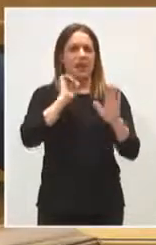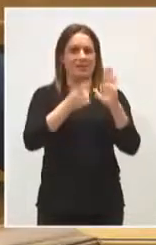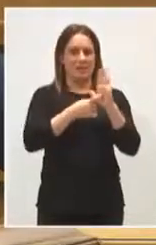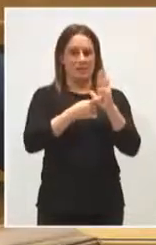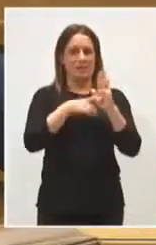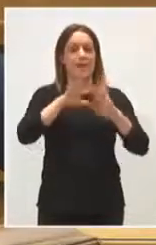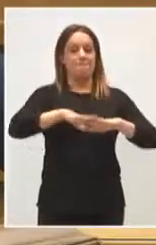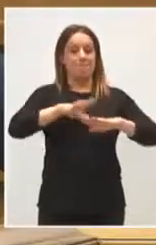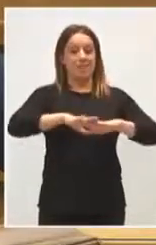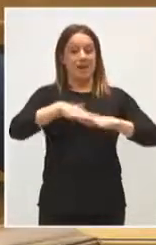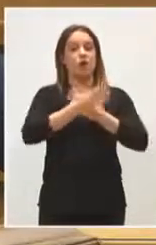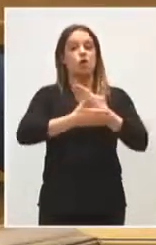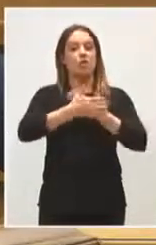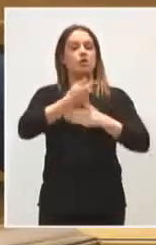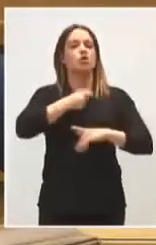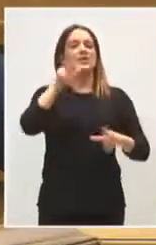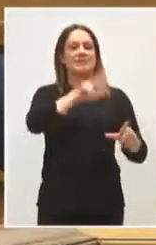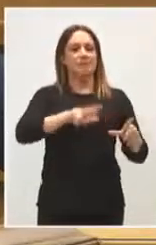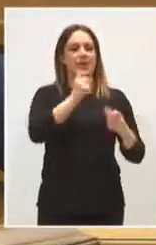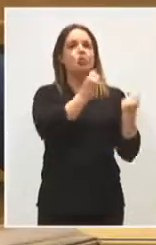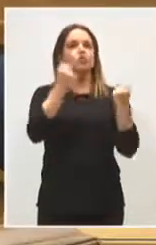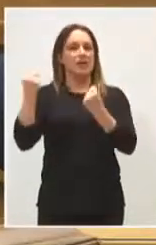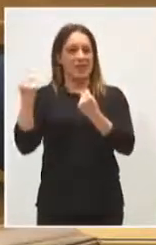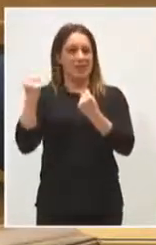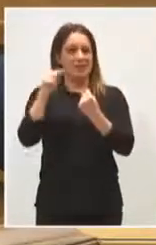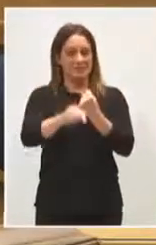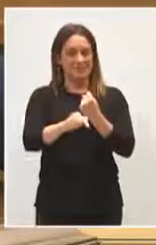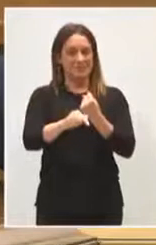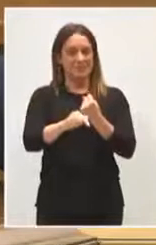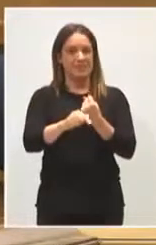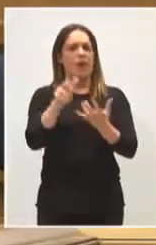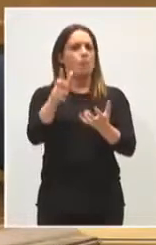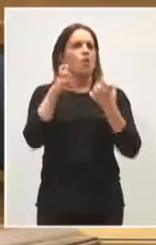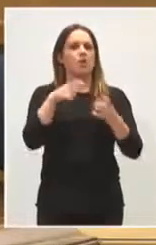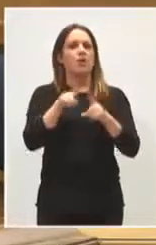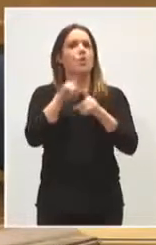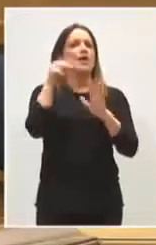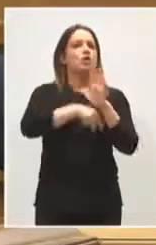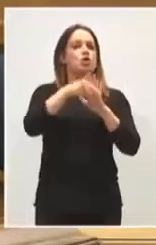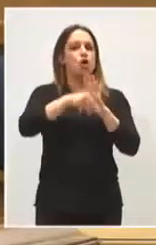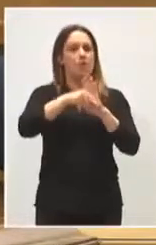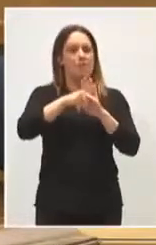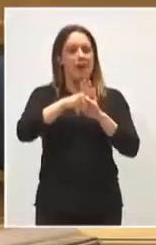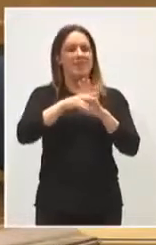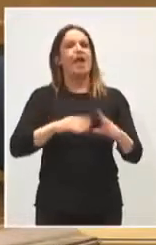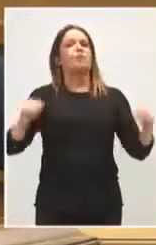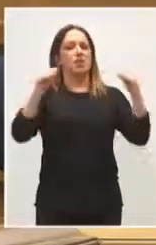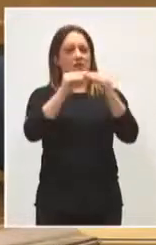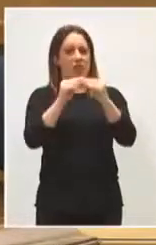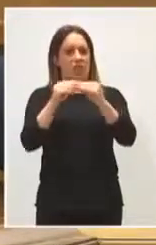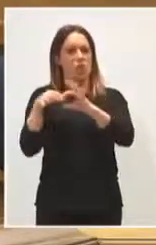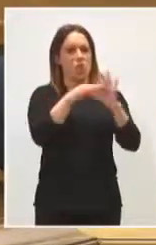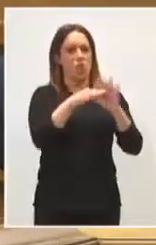el gobierno de España, las autoridades del Estado pudieran aprobar una normativa de armonización y de convergencia fiscal